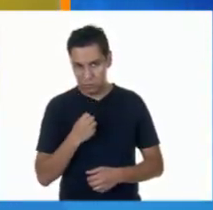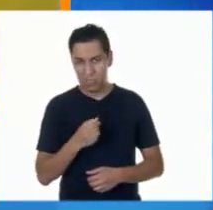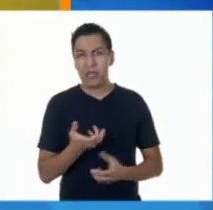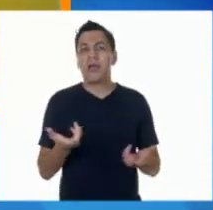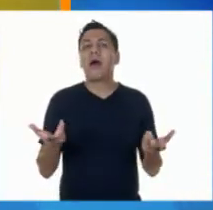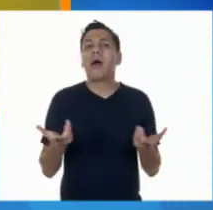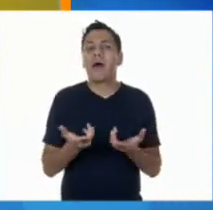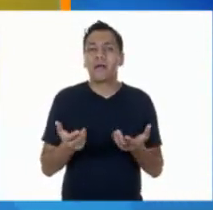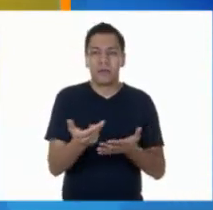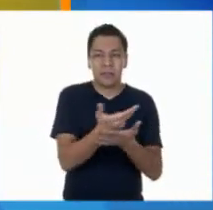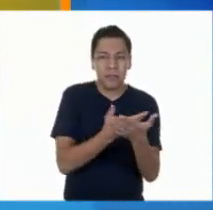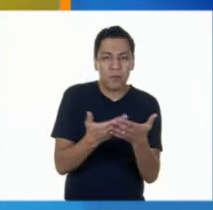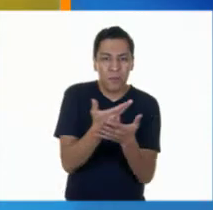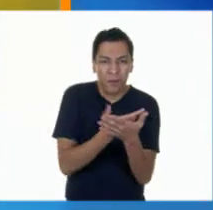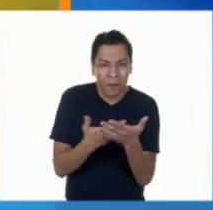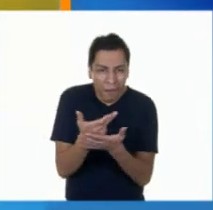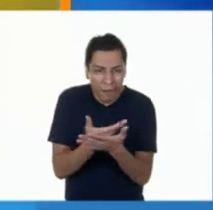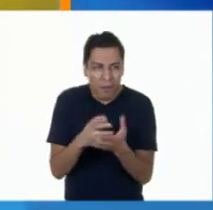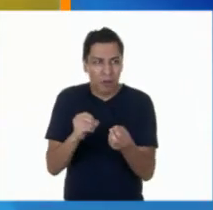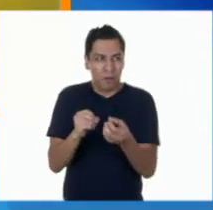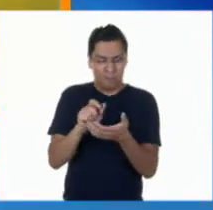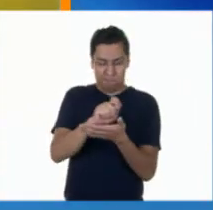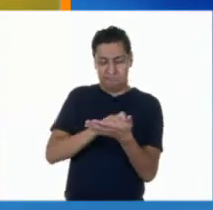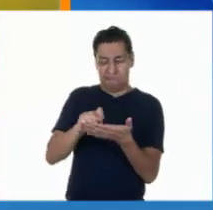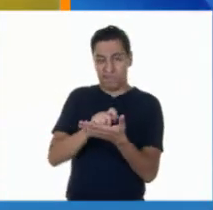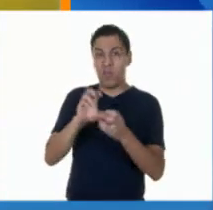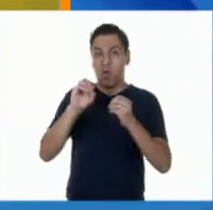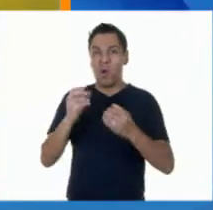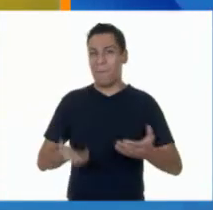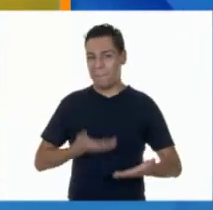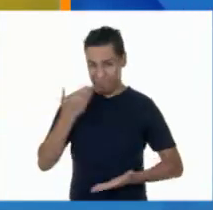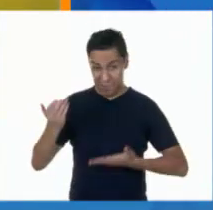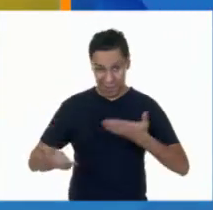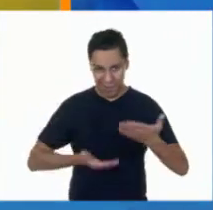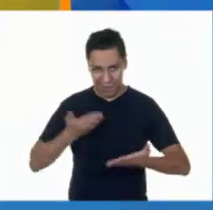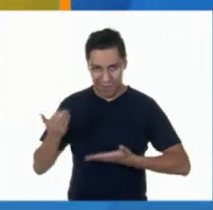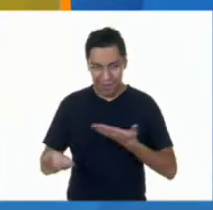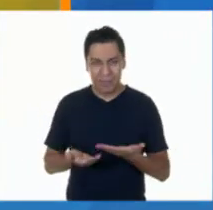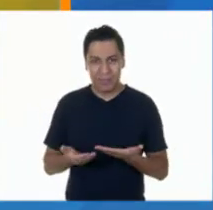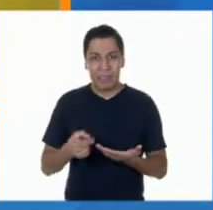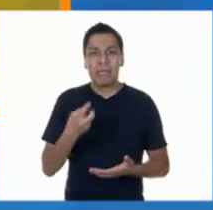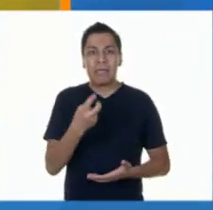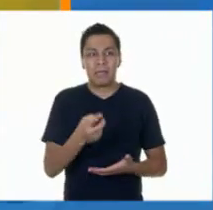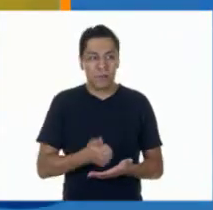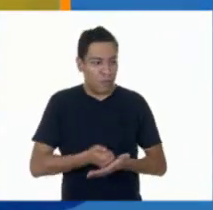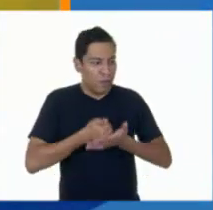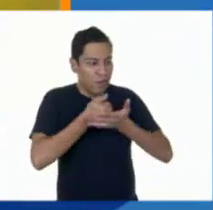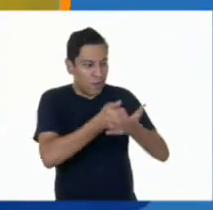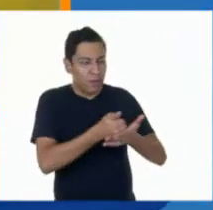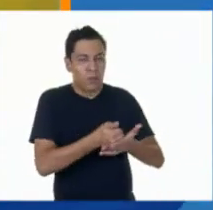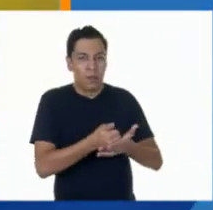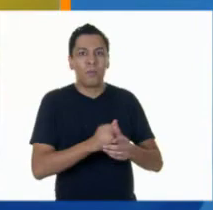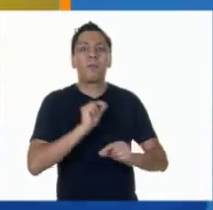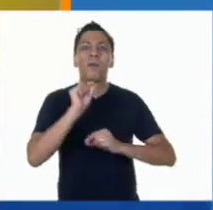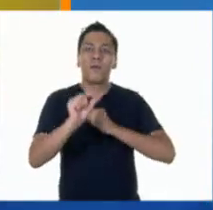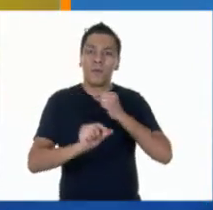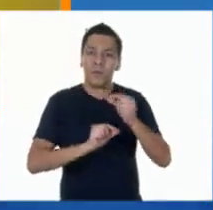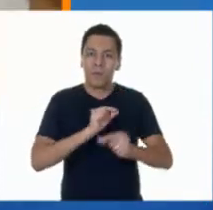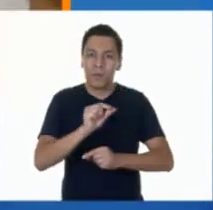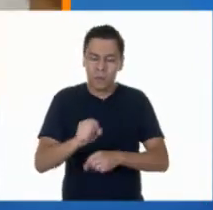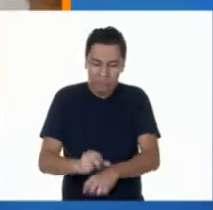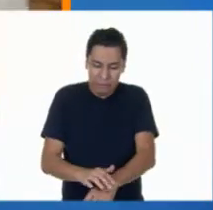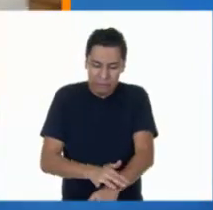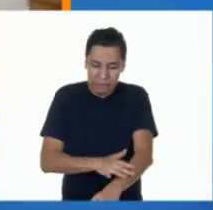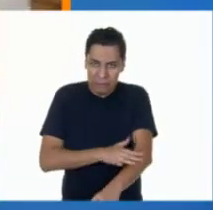a dibujar o en algunas ocasiones a bailar. Esto les ayuda a controlar o a regular su estado